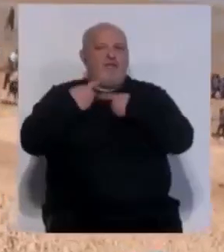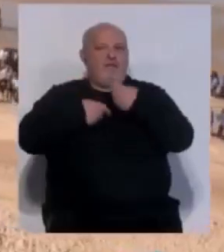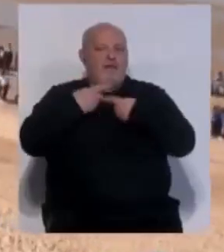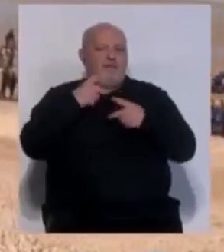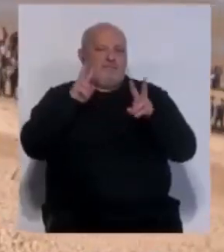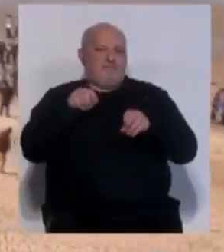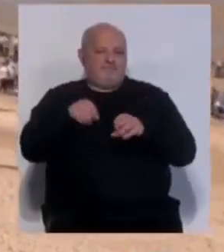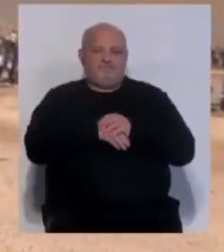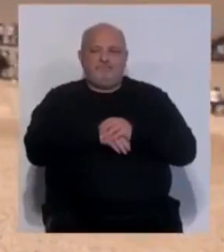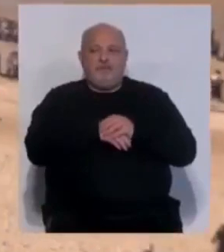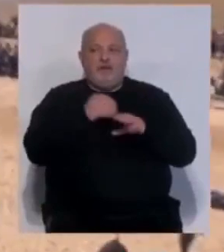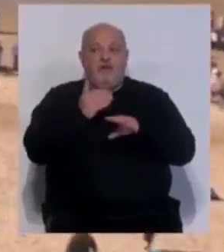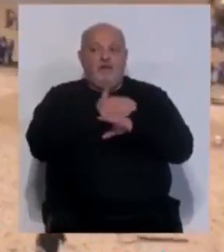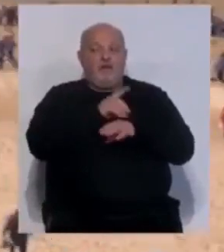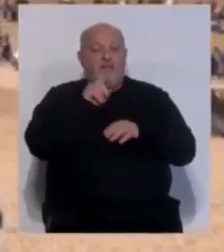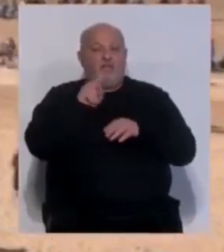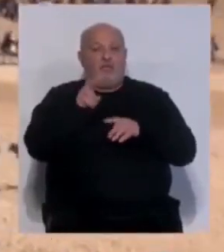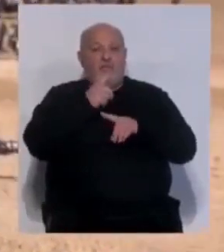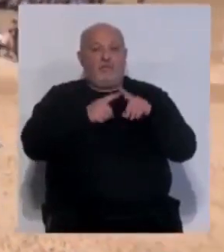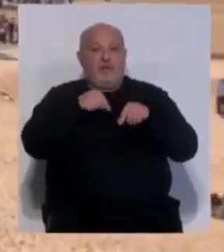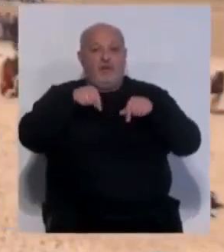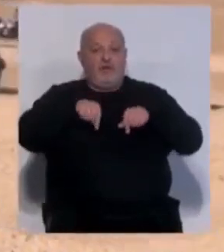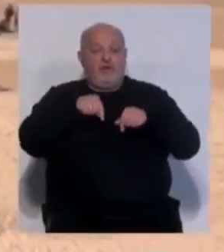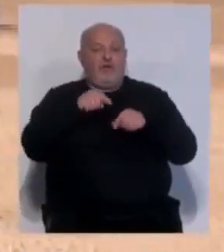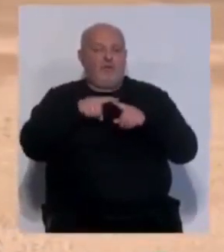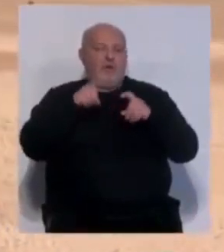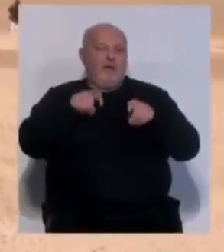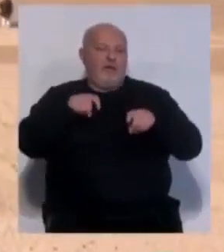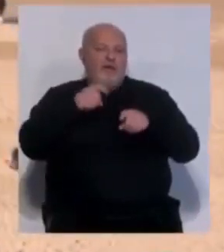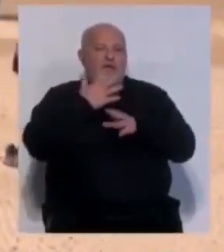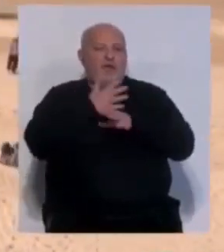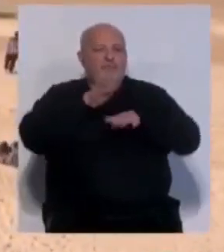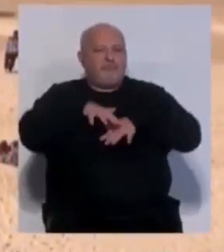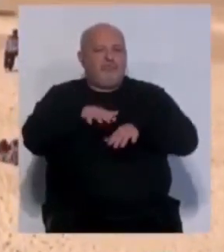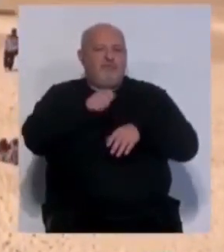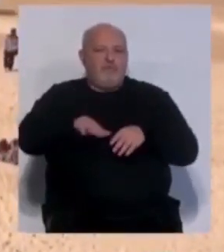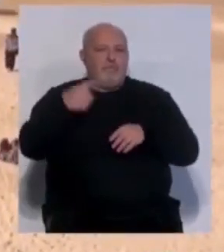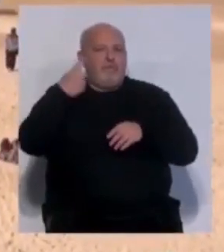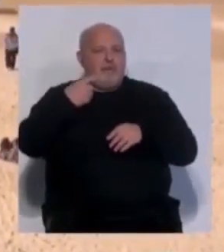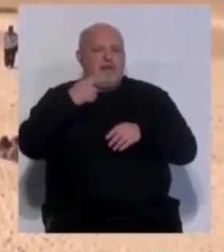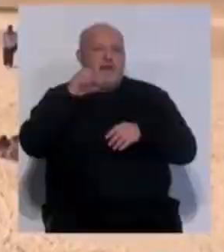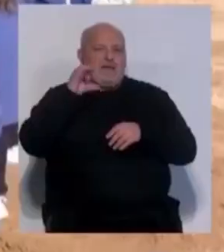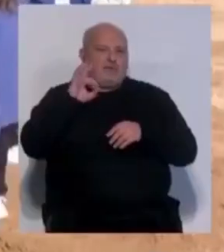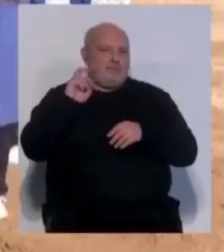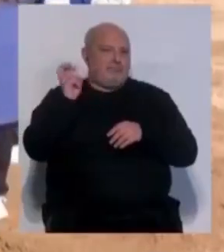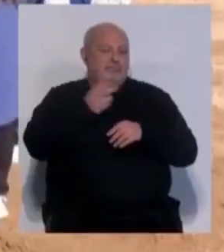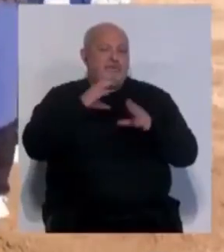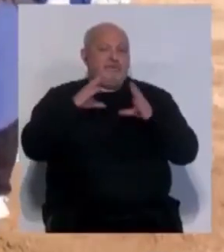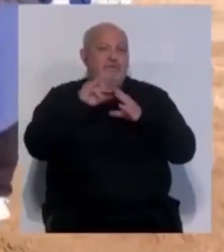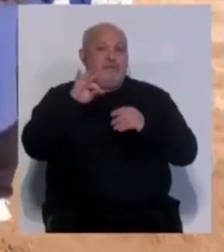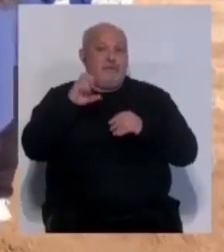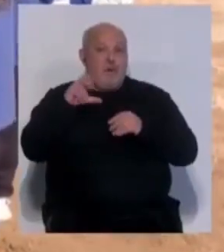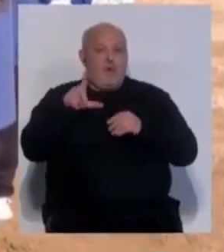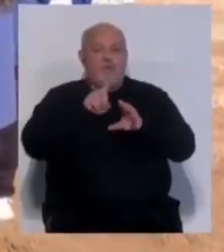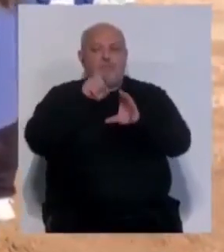afectadas. Poco antes de las 12 del mediodía y tras la pausa del recreo, escolares de infantil, primaria y secundaria del San Vicente de